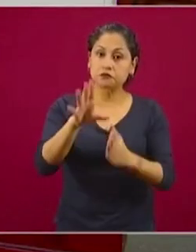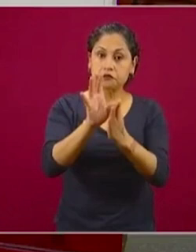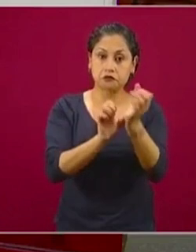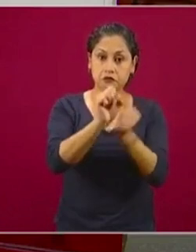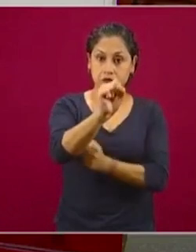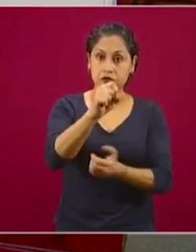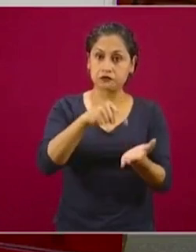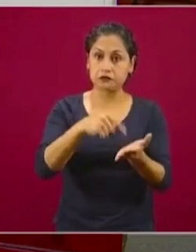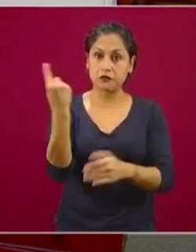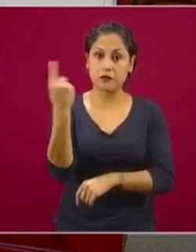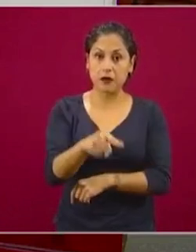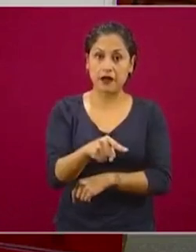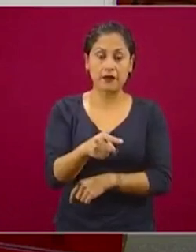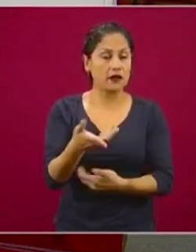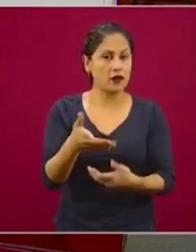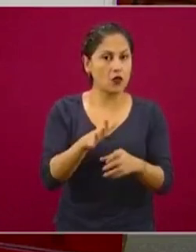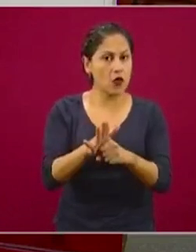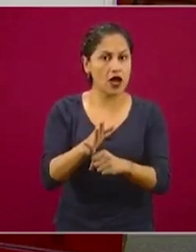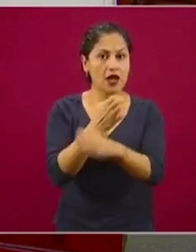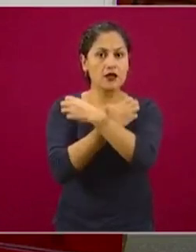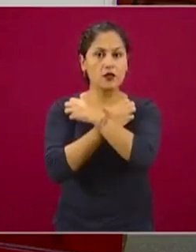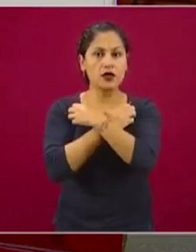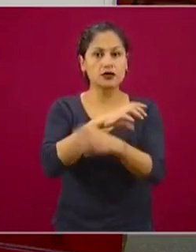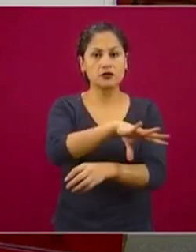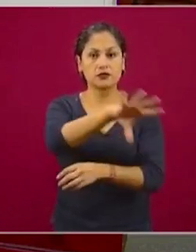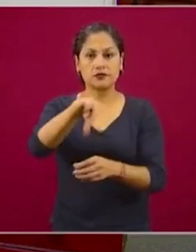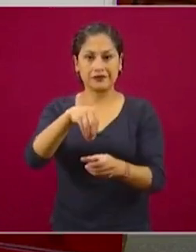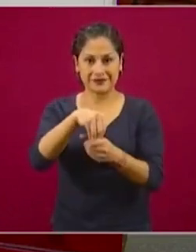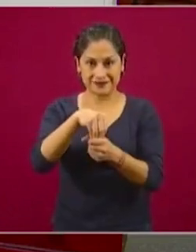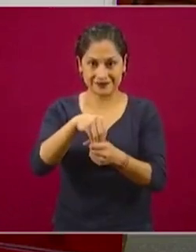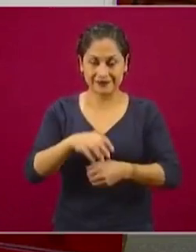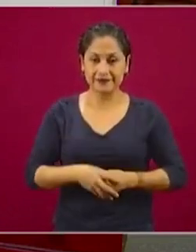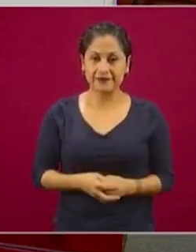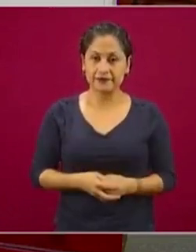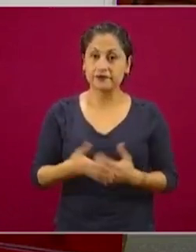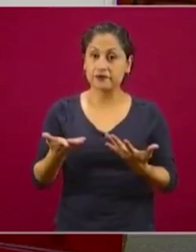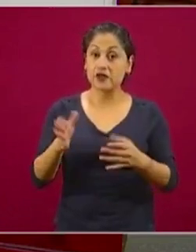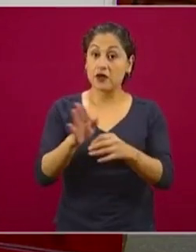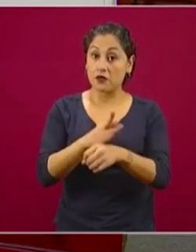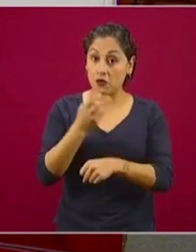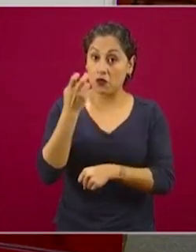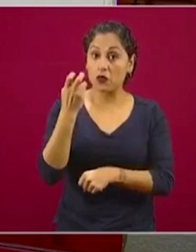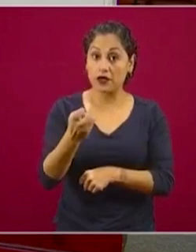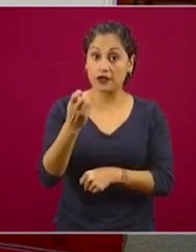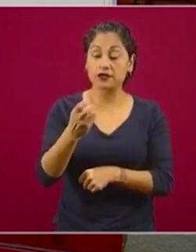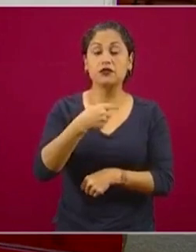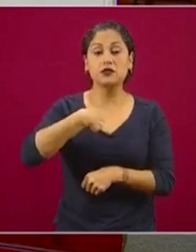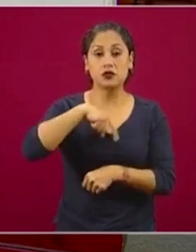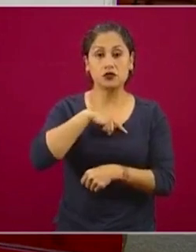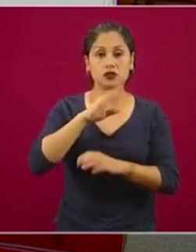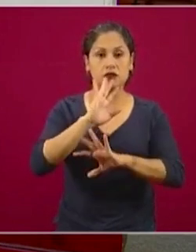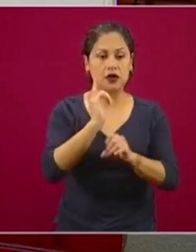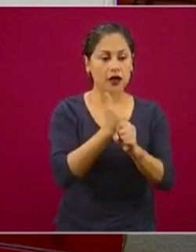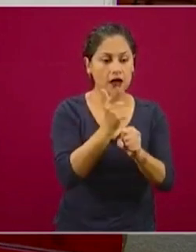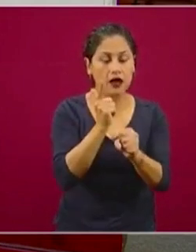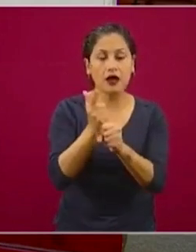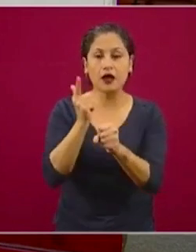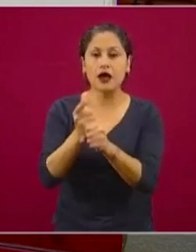que la educación sea inclusiva. Por una parte, una de las principales razones, como vimos, de abandono escolar